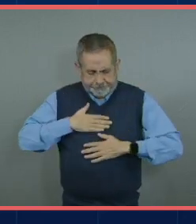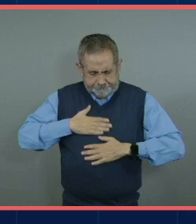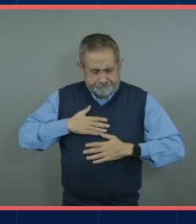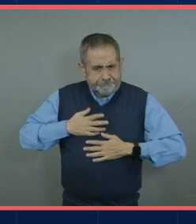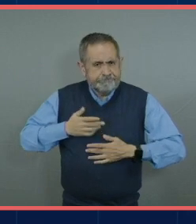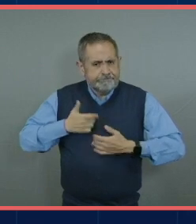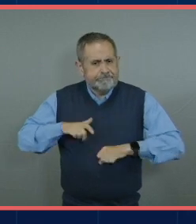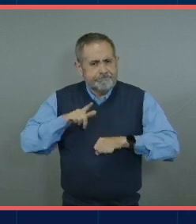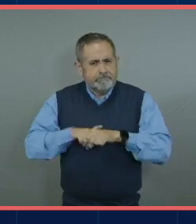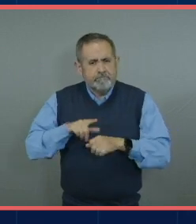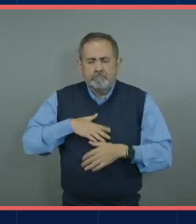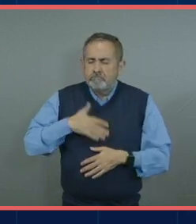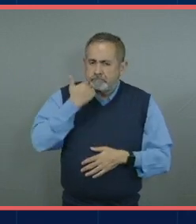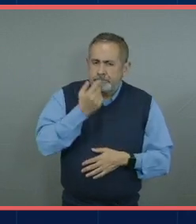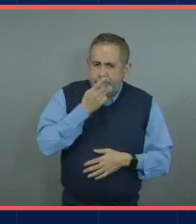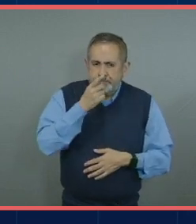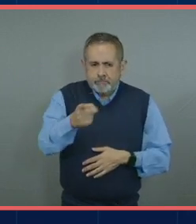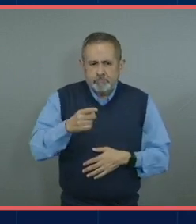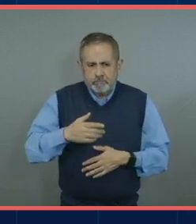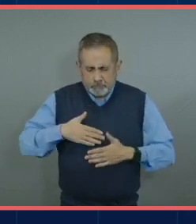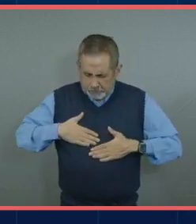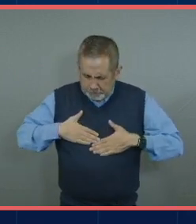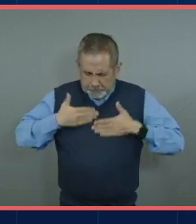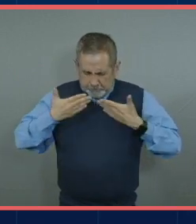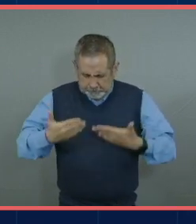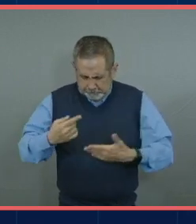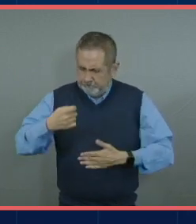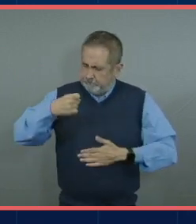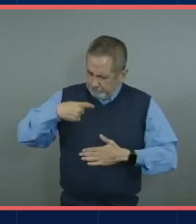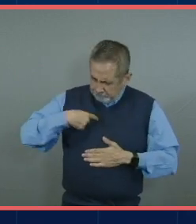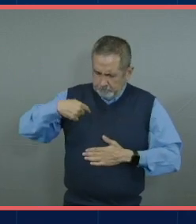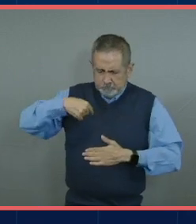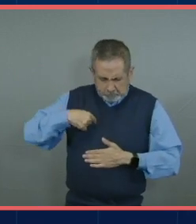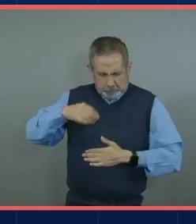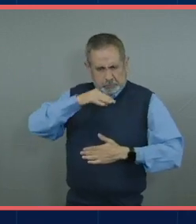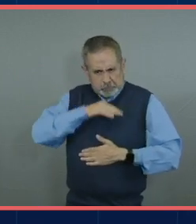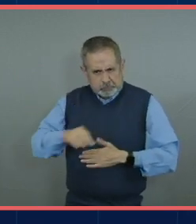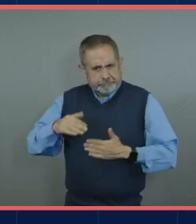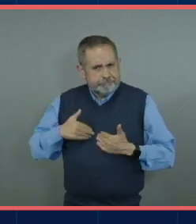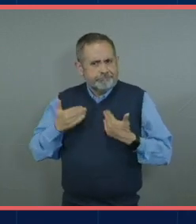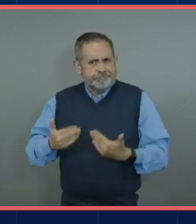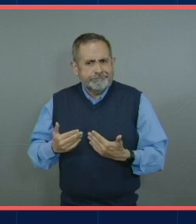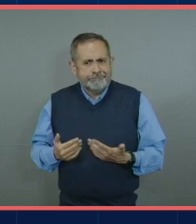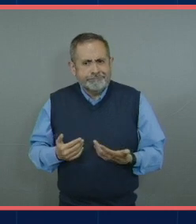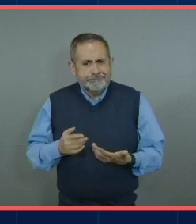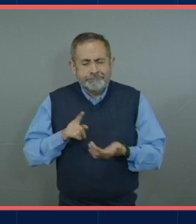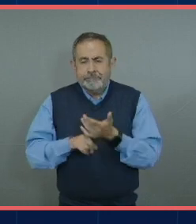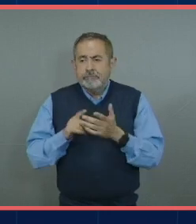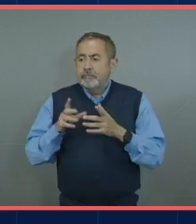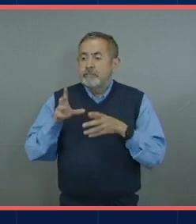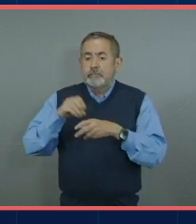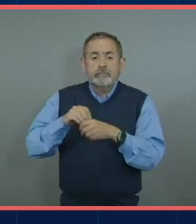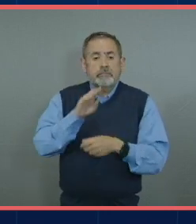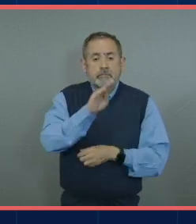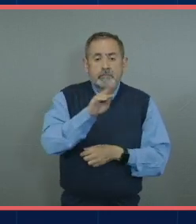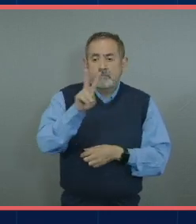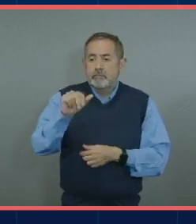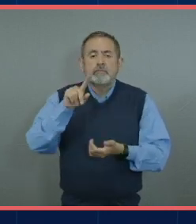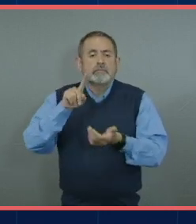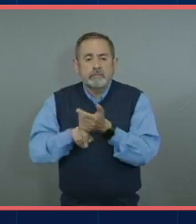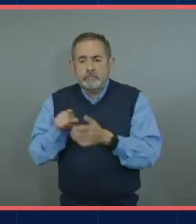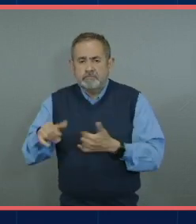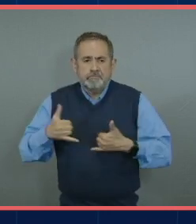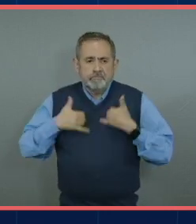también me gustaría decirle pues que confíen en ustedes mismos ¿no? el estar hoy en la fundación quiere decir que son jóvenes talentosos que son jóvenes que